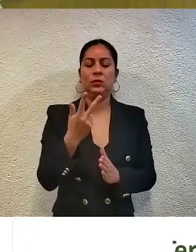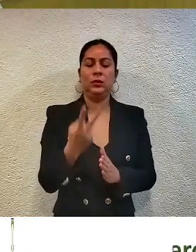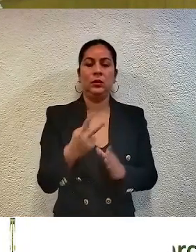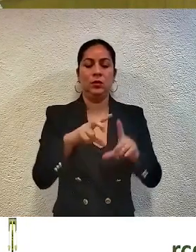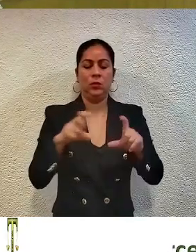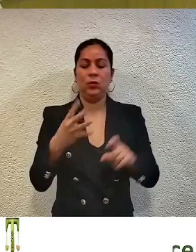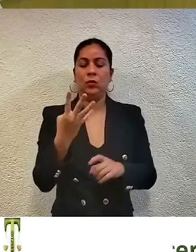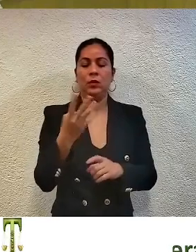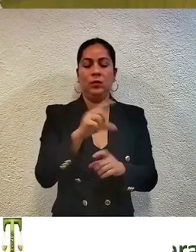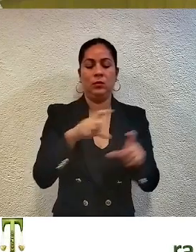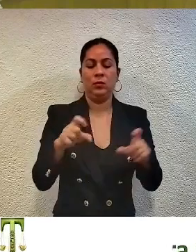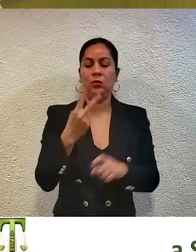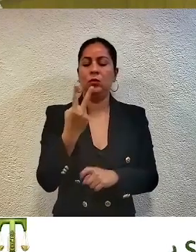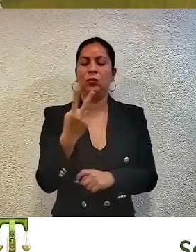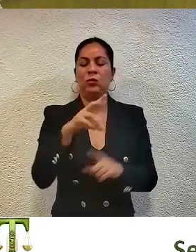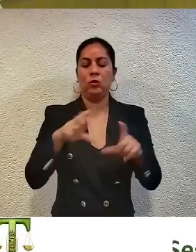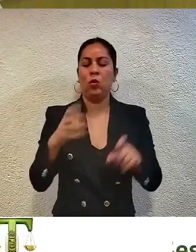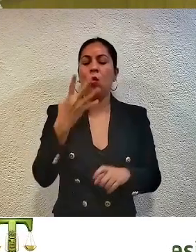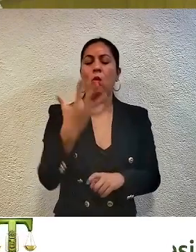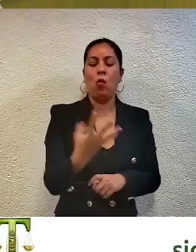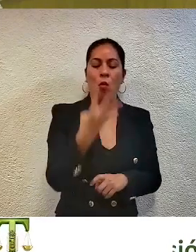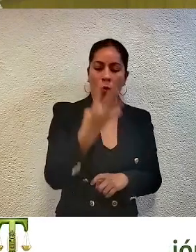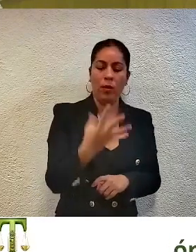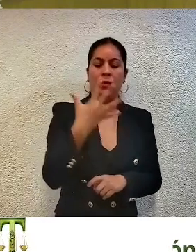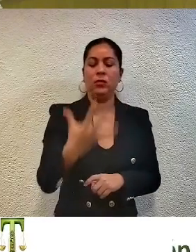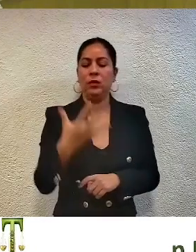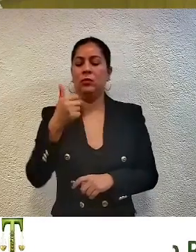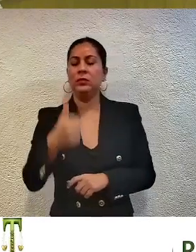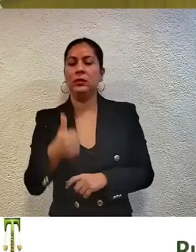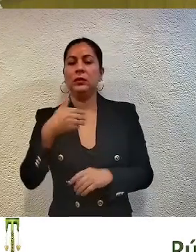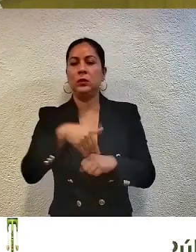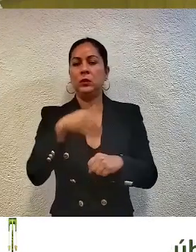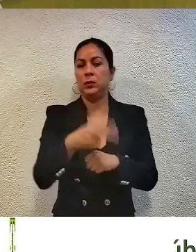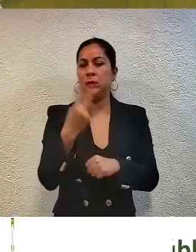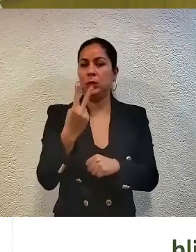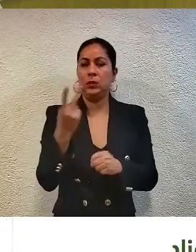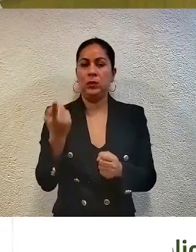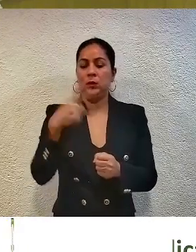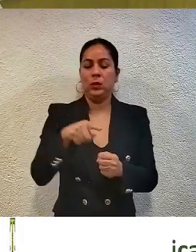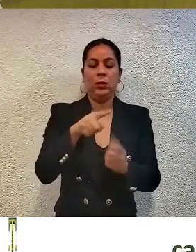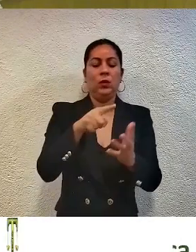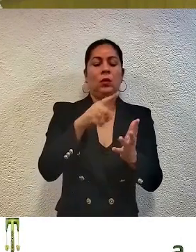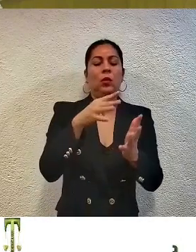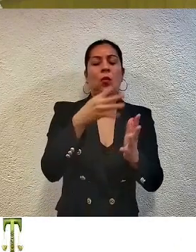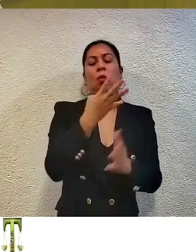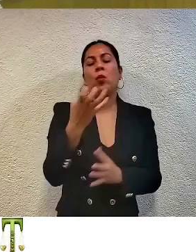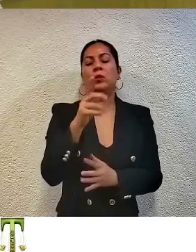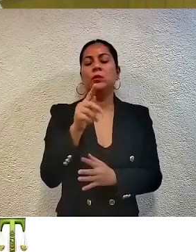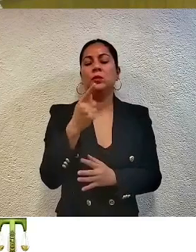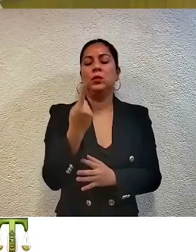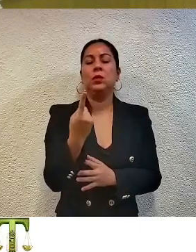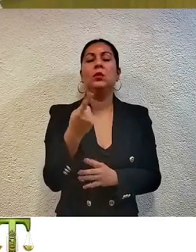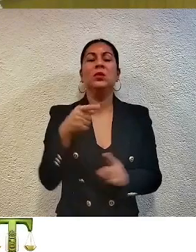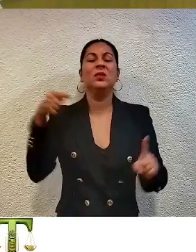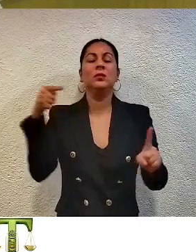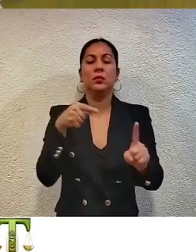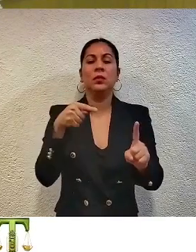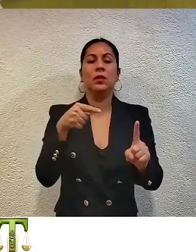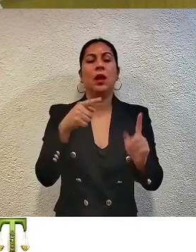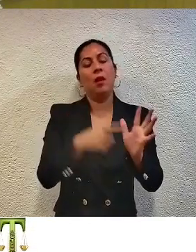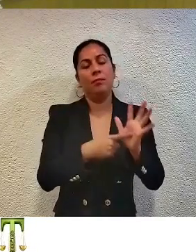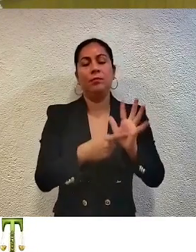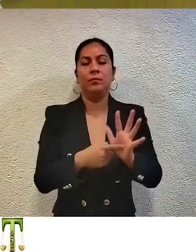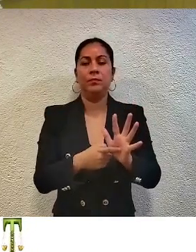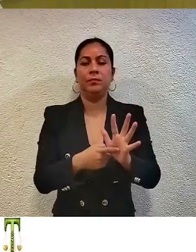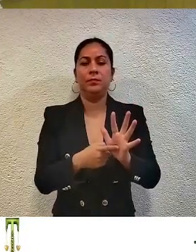cuartel, párrafos segundo, tercero, cuarto, quinto y sexto, su número al dos del decreto 471, se encuentran encaminados a evidenciar